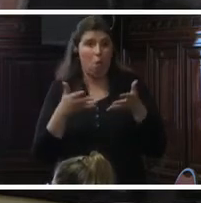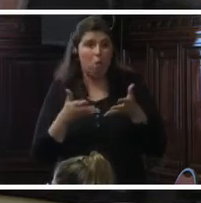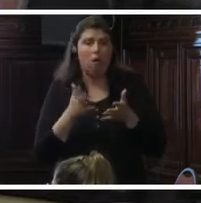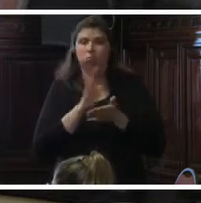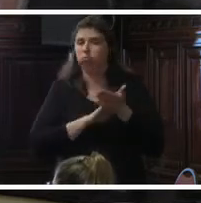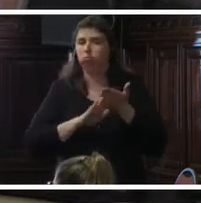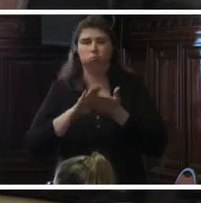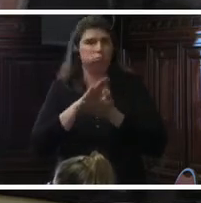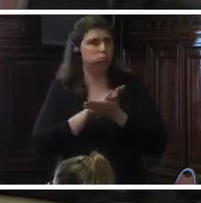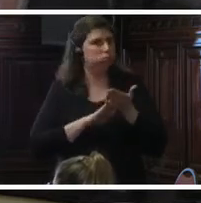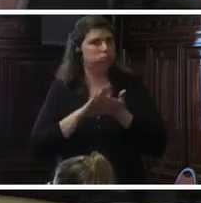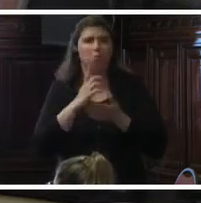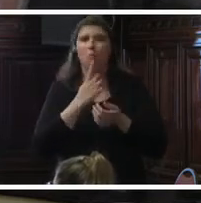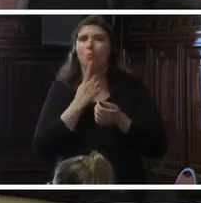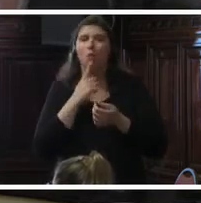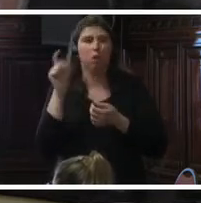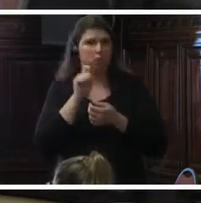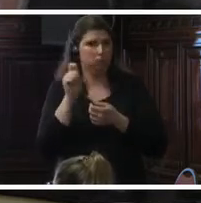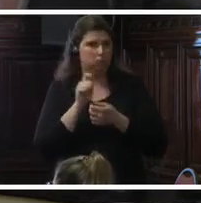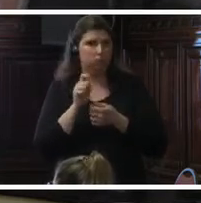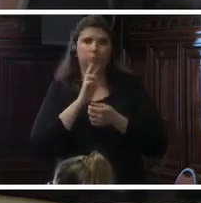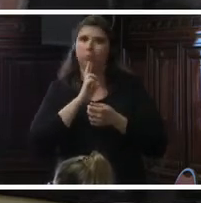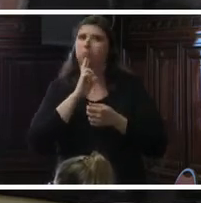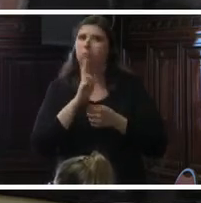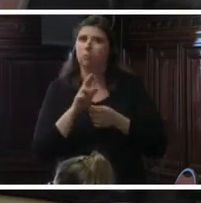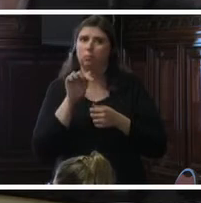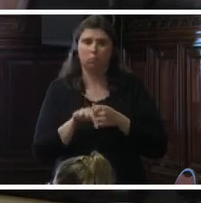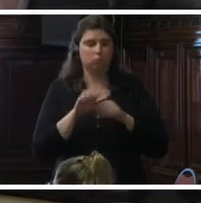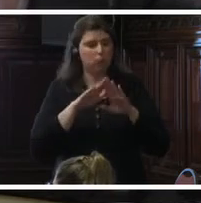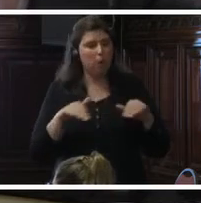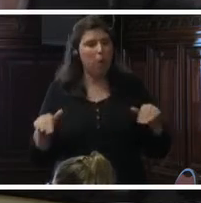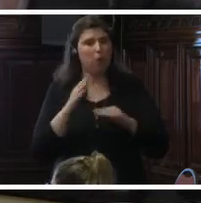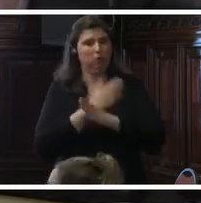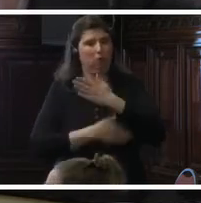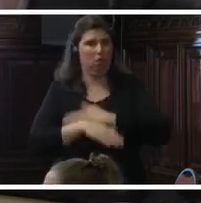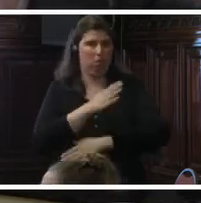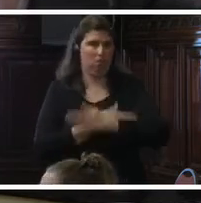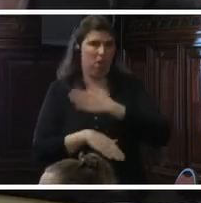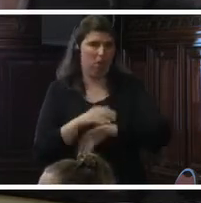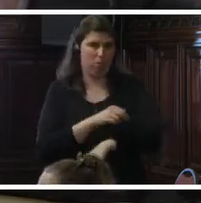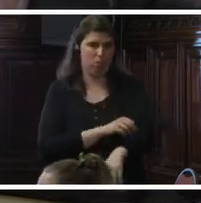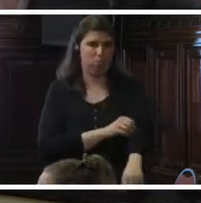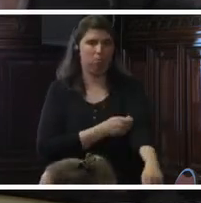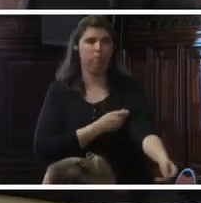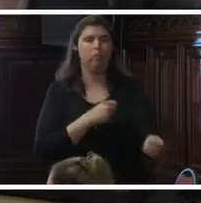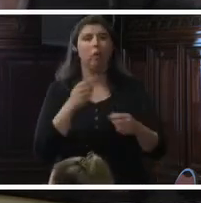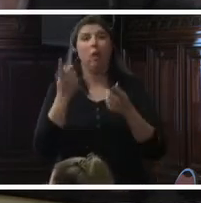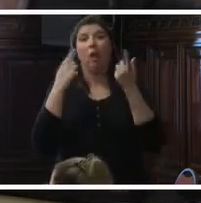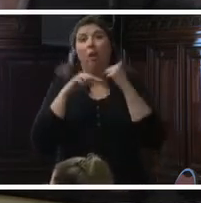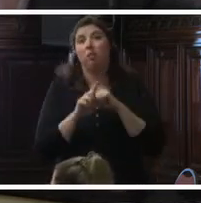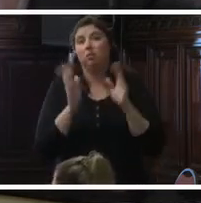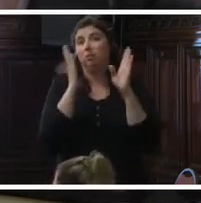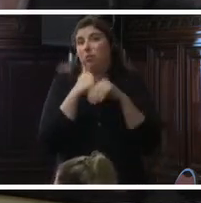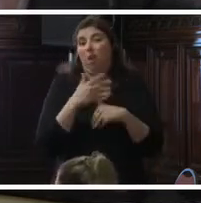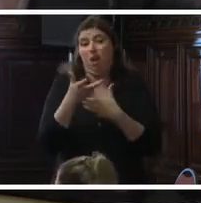ningún tipo de política pública que responda a las necesidades de los menores con discapacidad. Sin la ayuda del Estado,